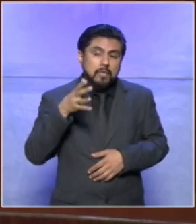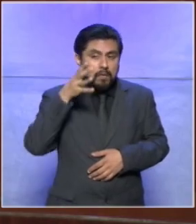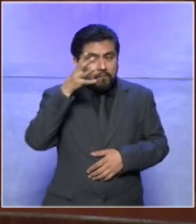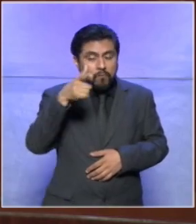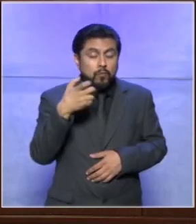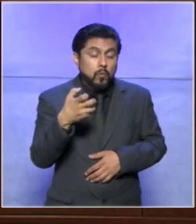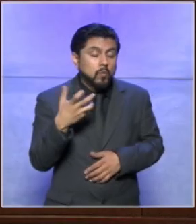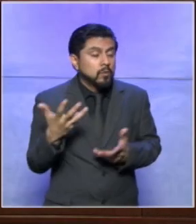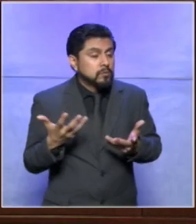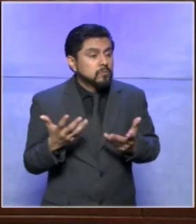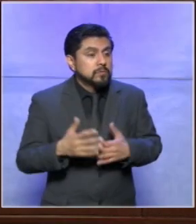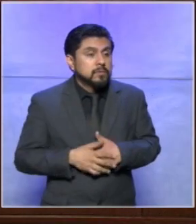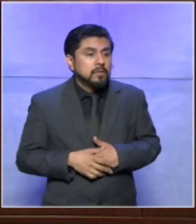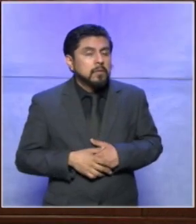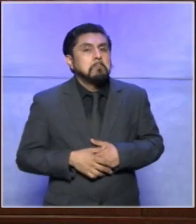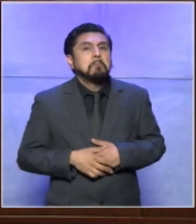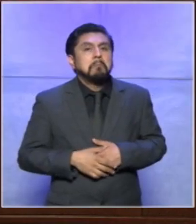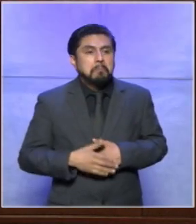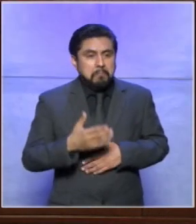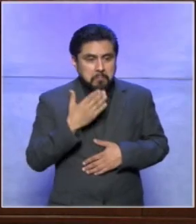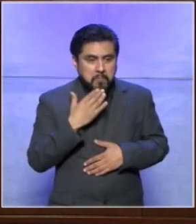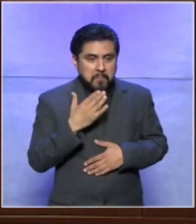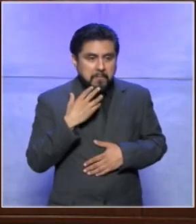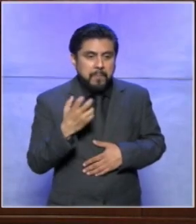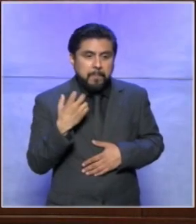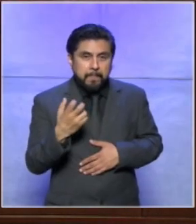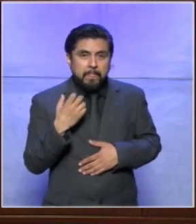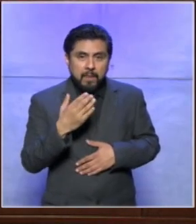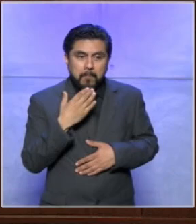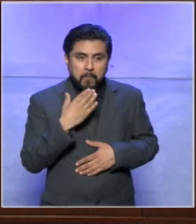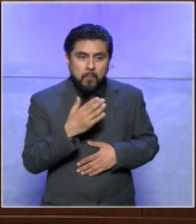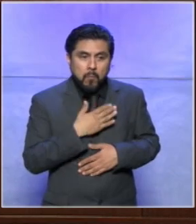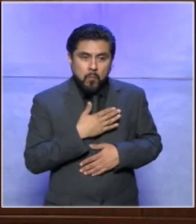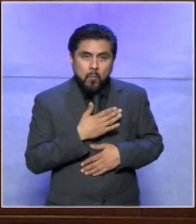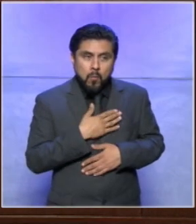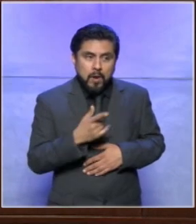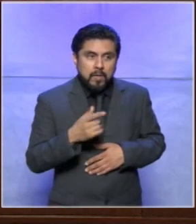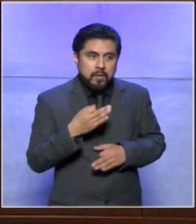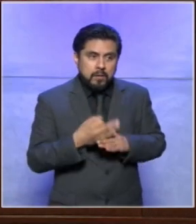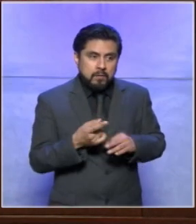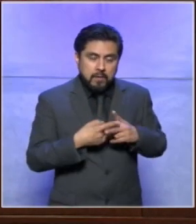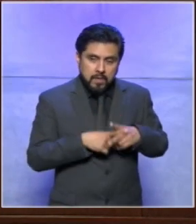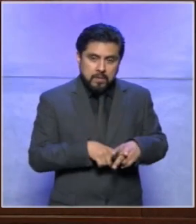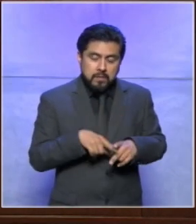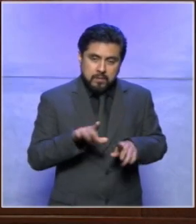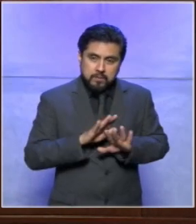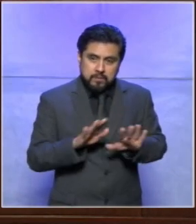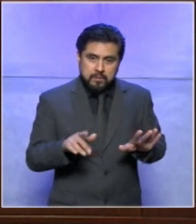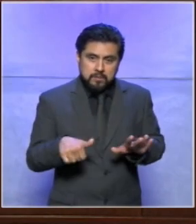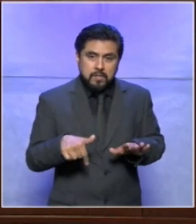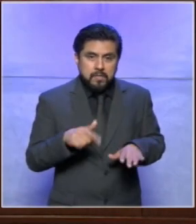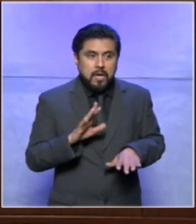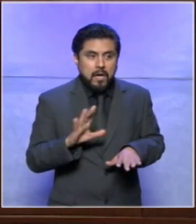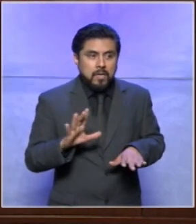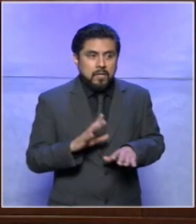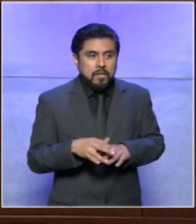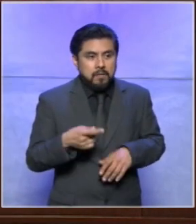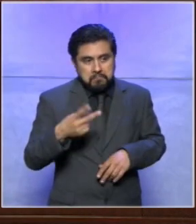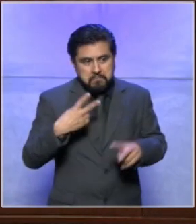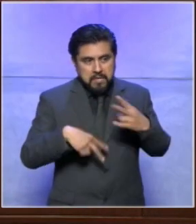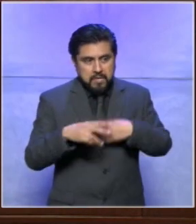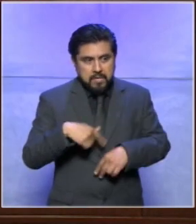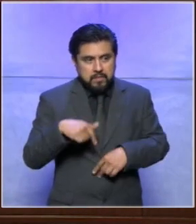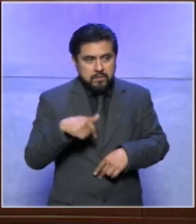bueno muy bien miroslava pues sin duda este es un buen camino estás empezando con el pie derecho aquí en el tribunal electoral del poder judicial